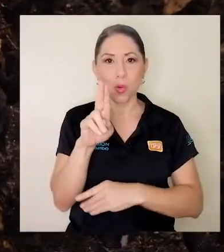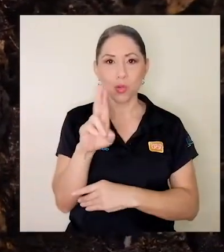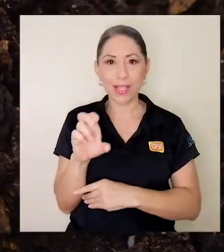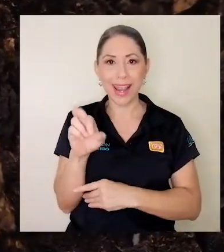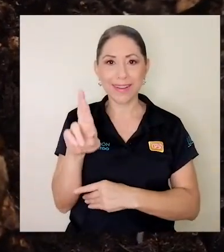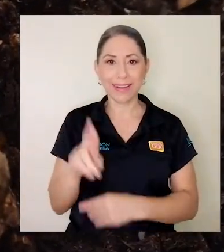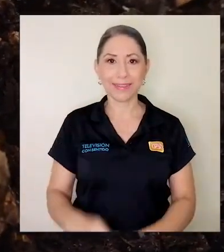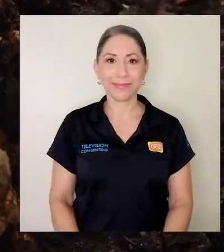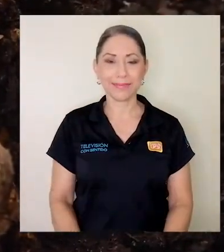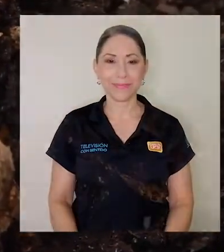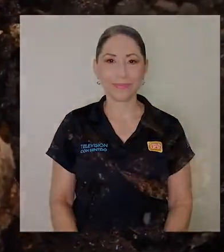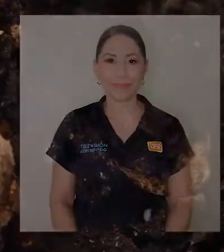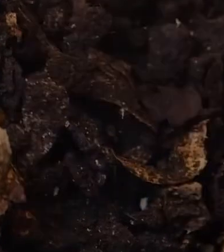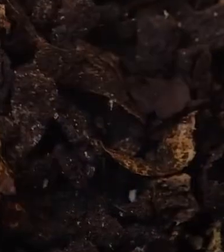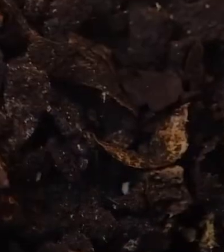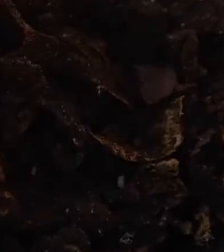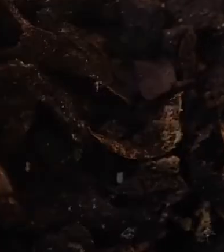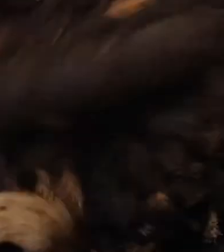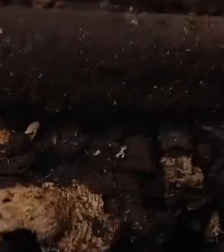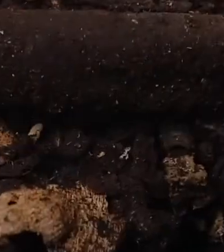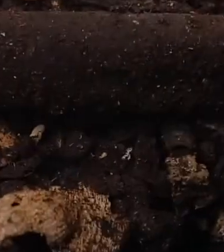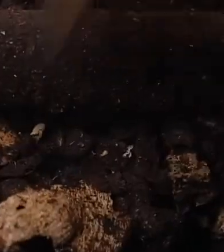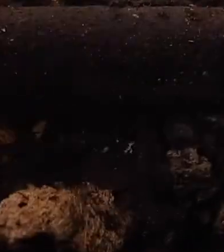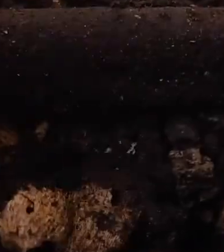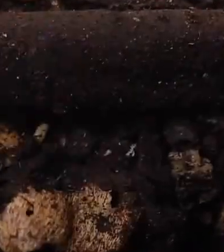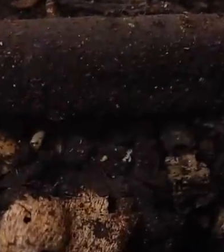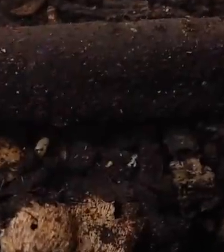¡Gracias! ¡Gracias! ¡Gracias!